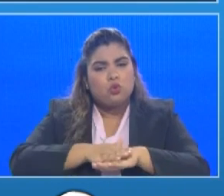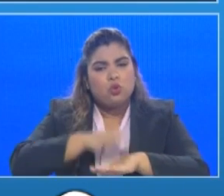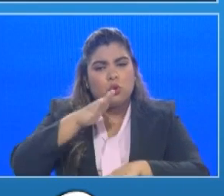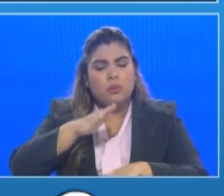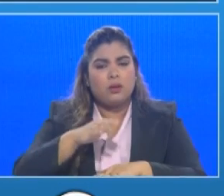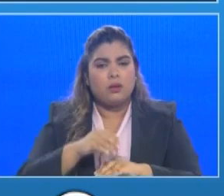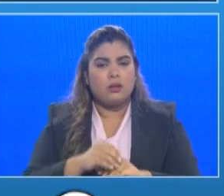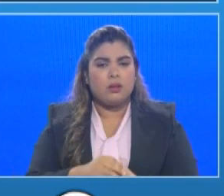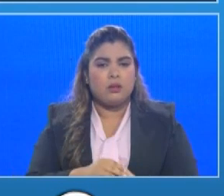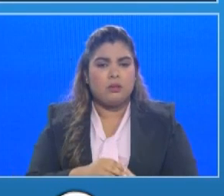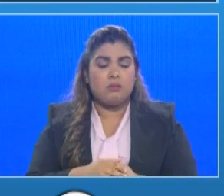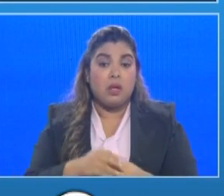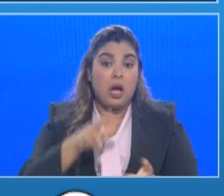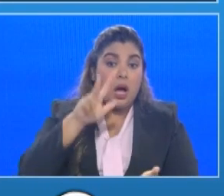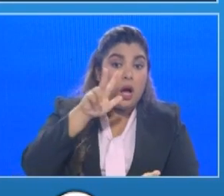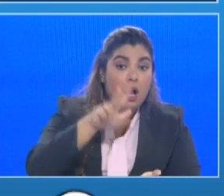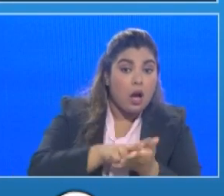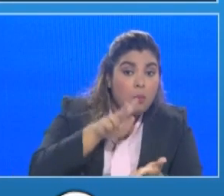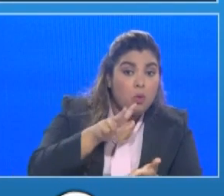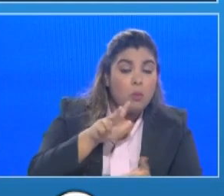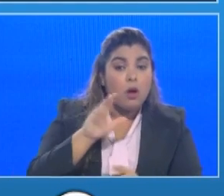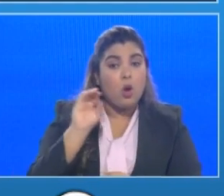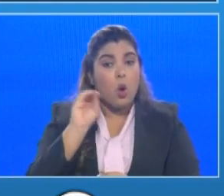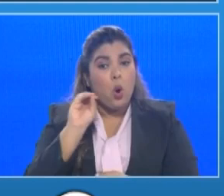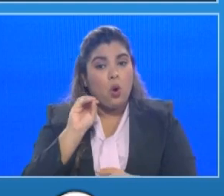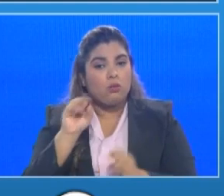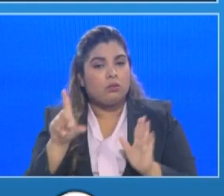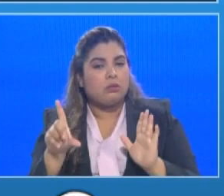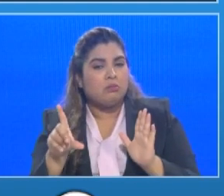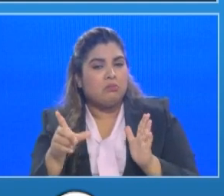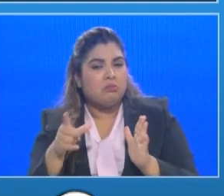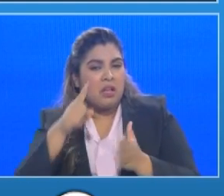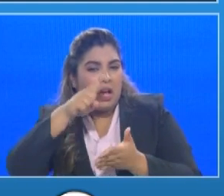posibilidades de aprobar o vetar o rechazar la ley de moratoria